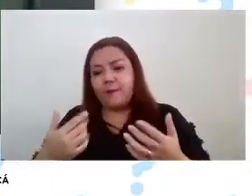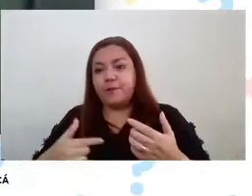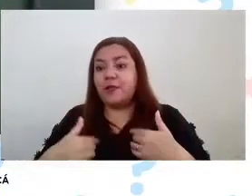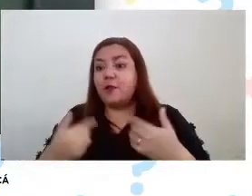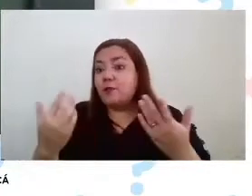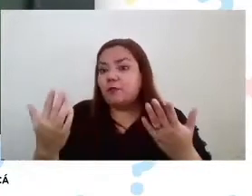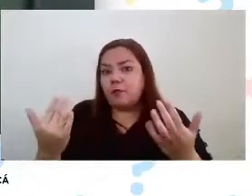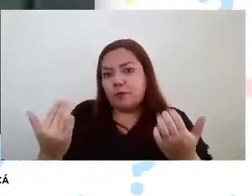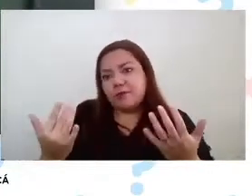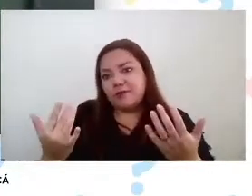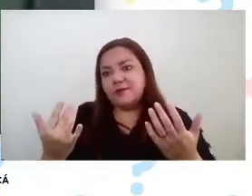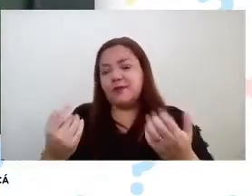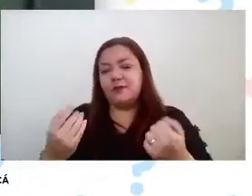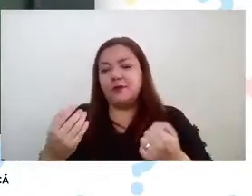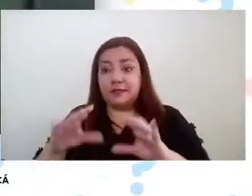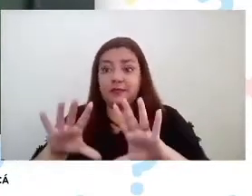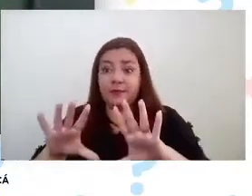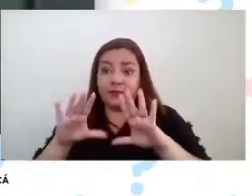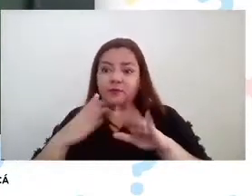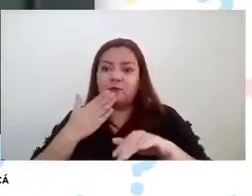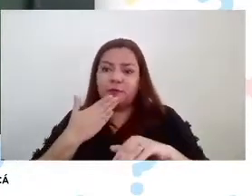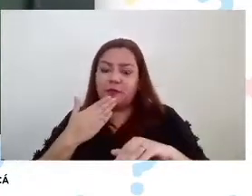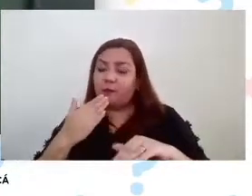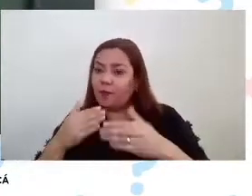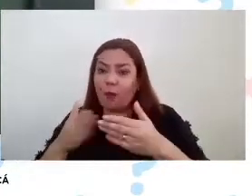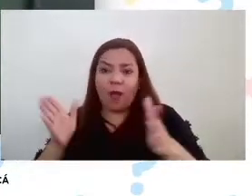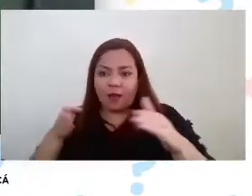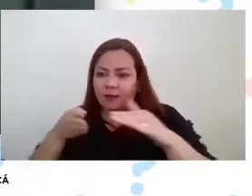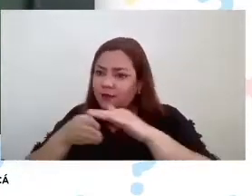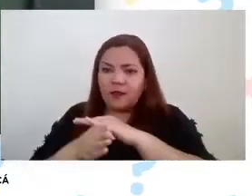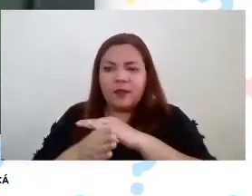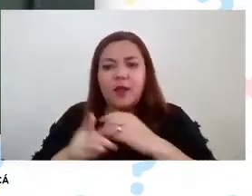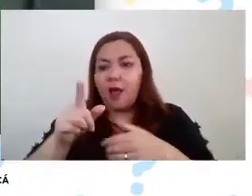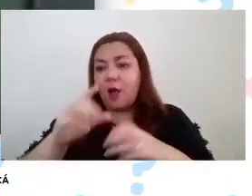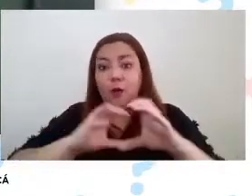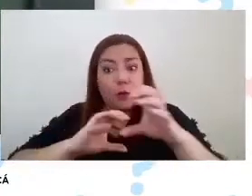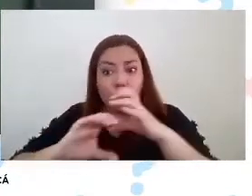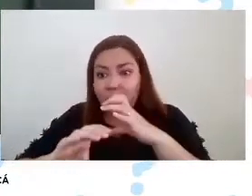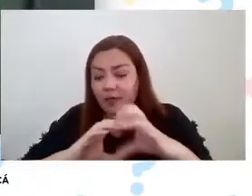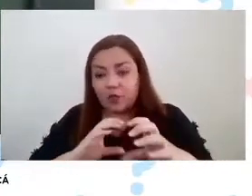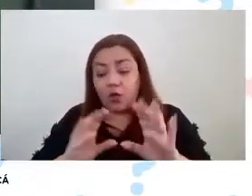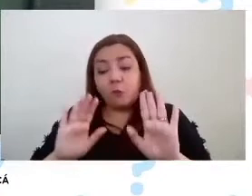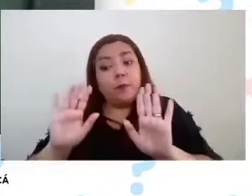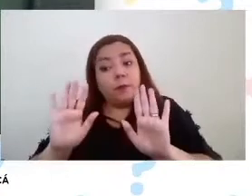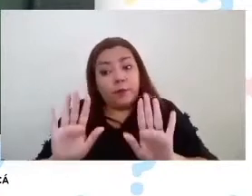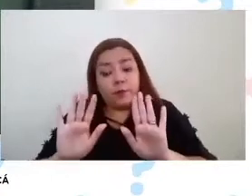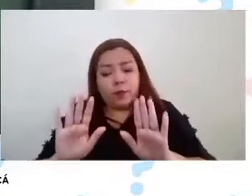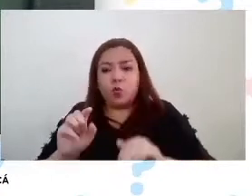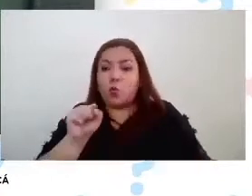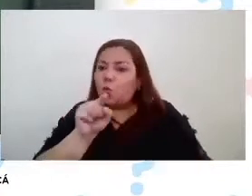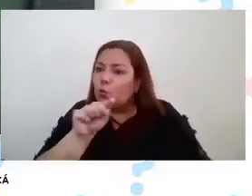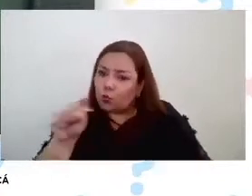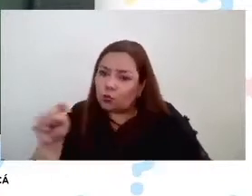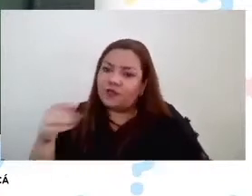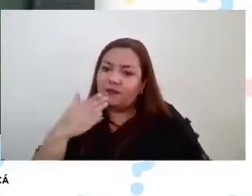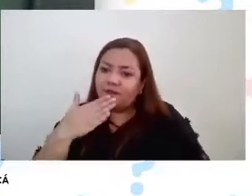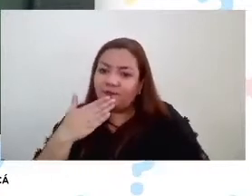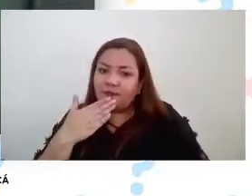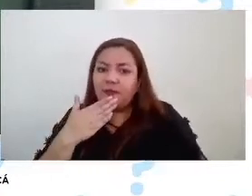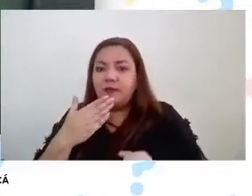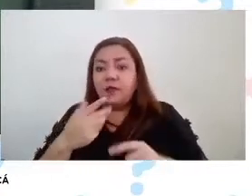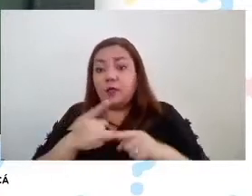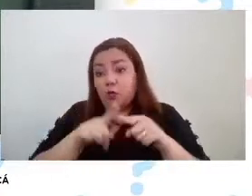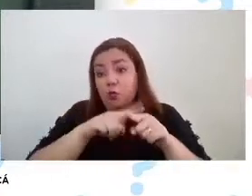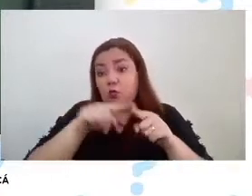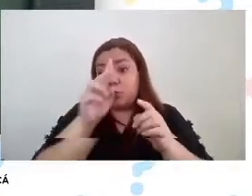y llamativo también que podamos acceder desde la distancia a una comunicación sin embargo ustedes usted y otros